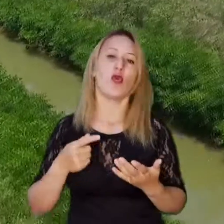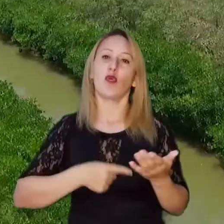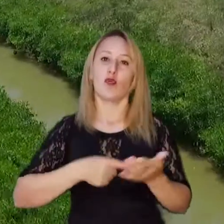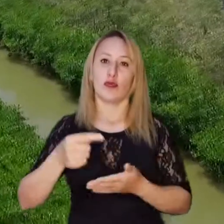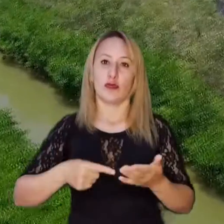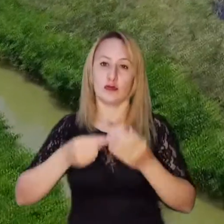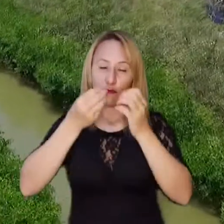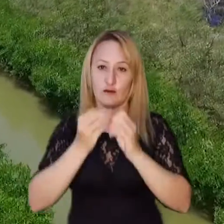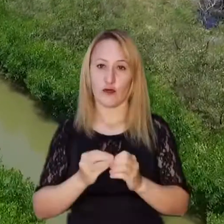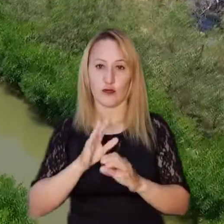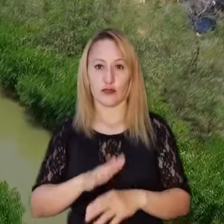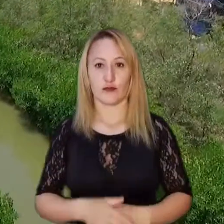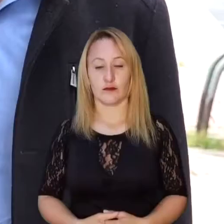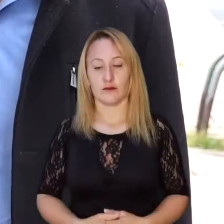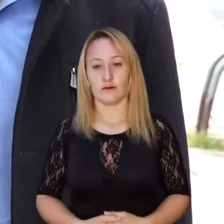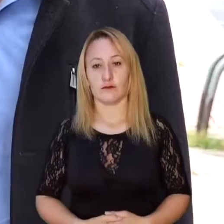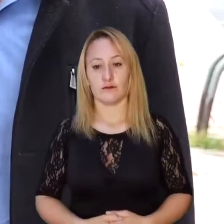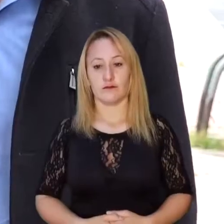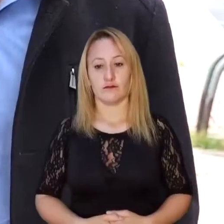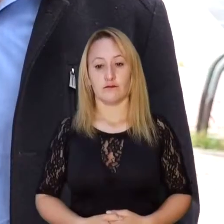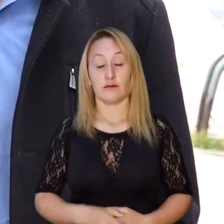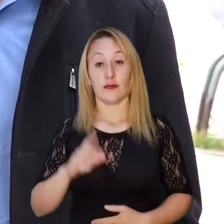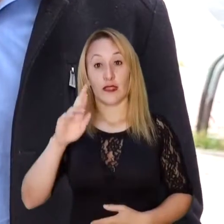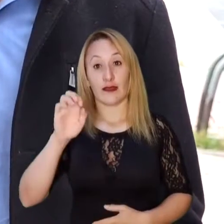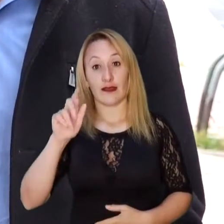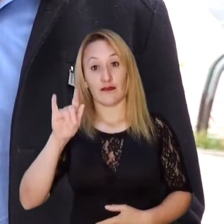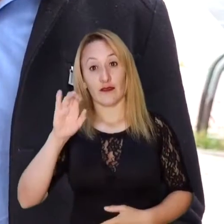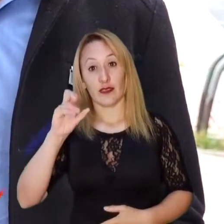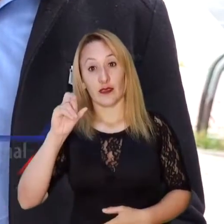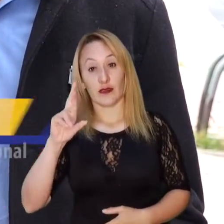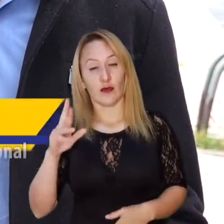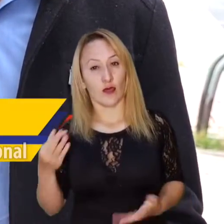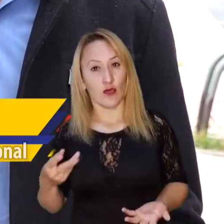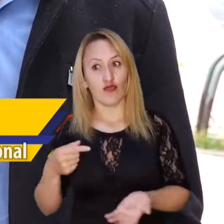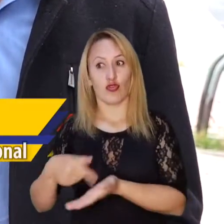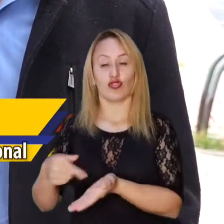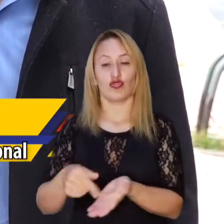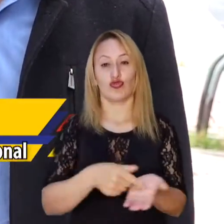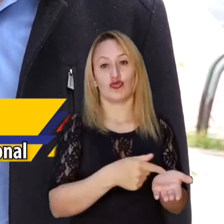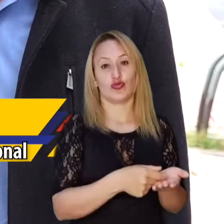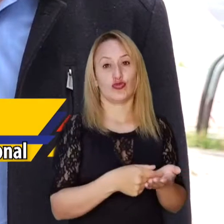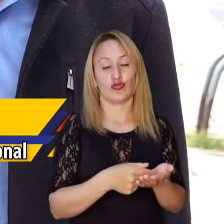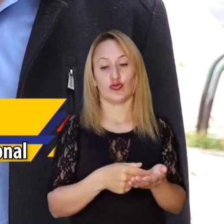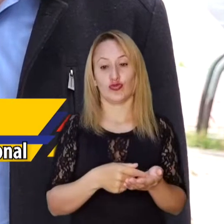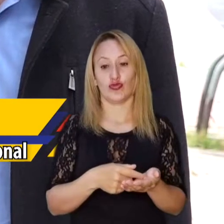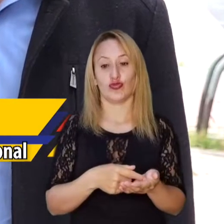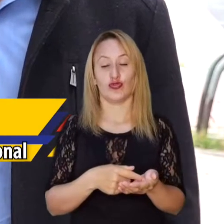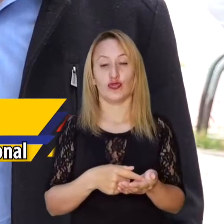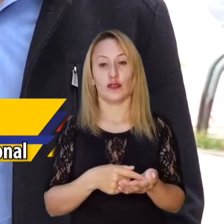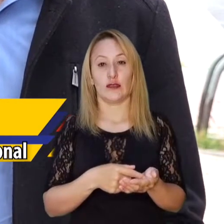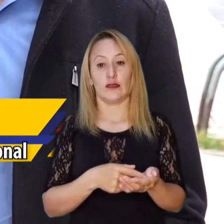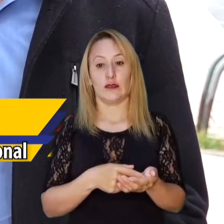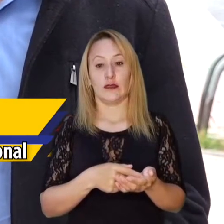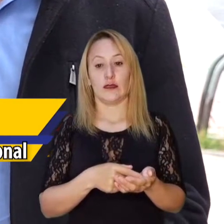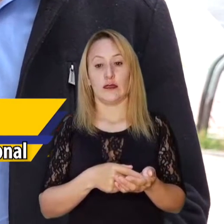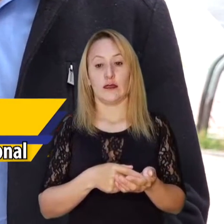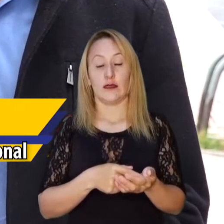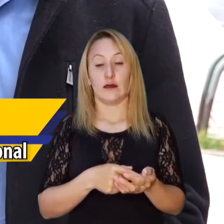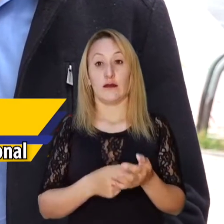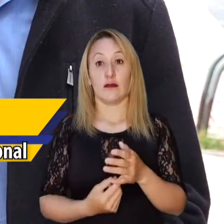el tipo de contrato que se utilizó. Hay que decir que Reficar se hizo a través de un contrato de costos abiertos, es decir, que